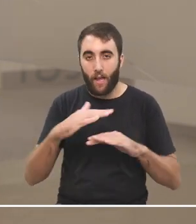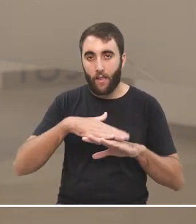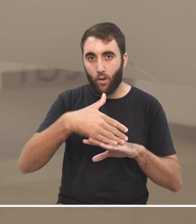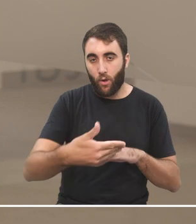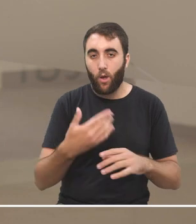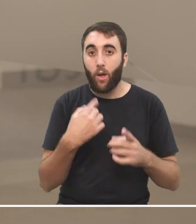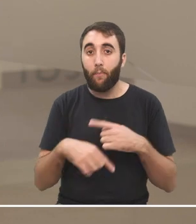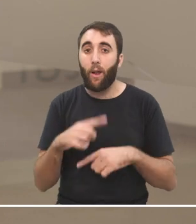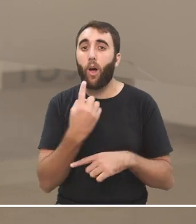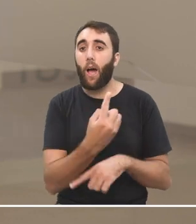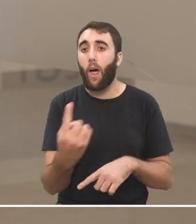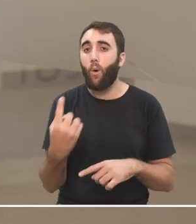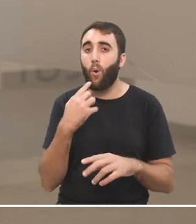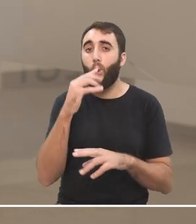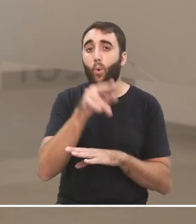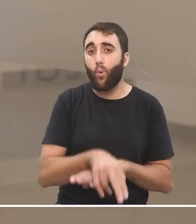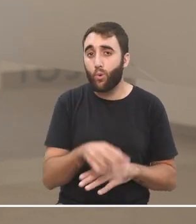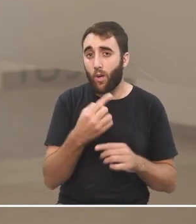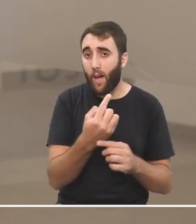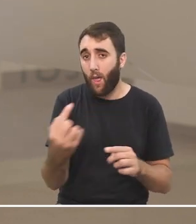evidentemente, el uso que cada uno pudiera hacer,